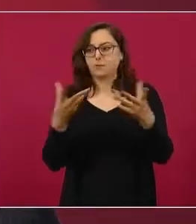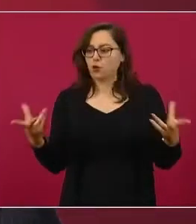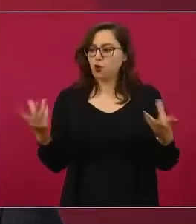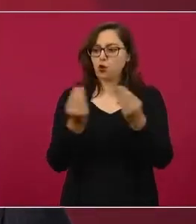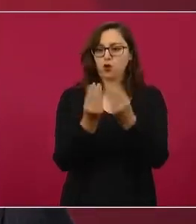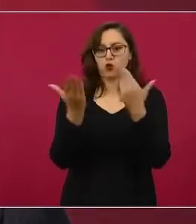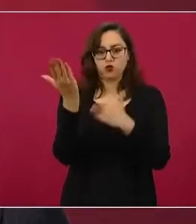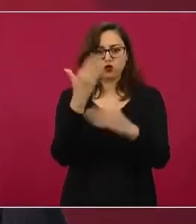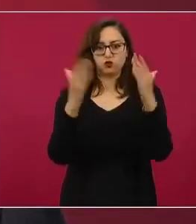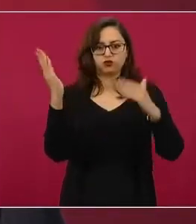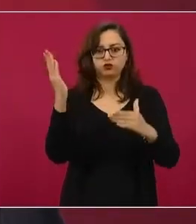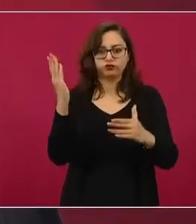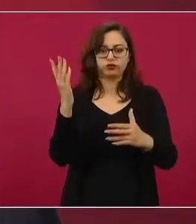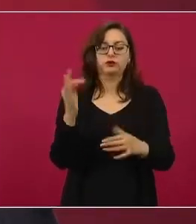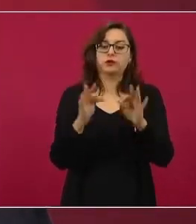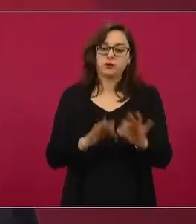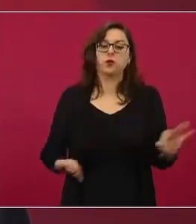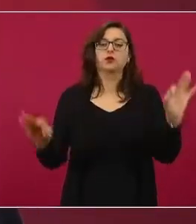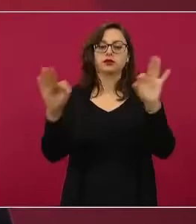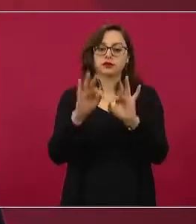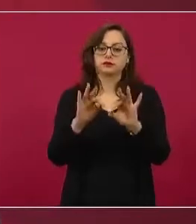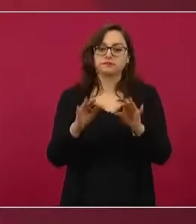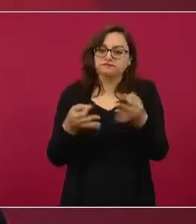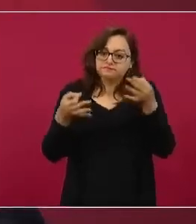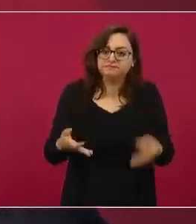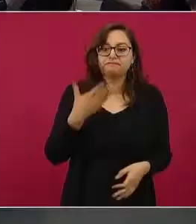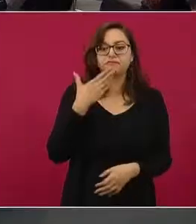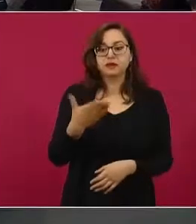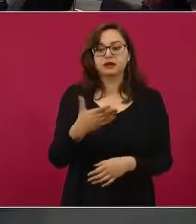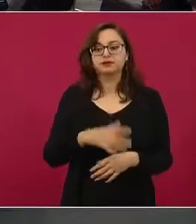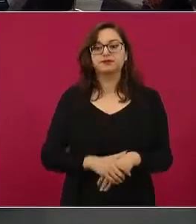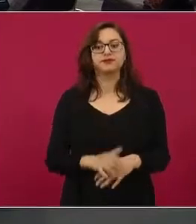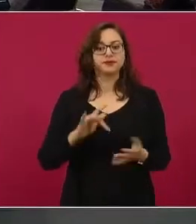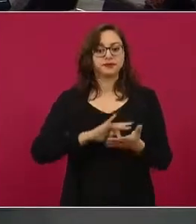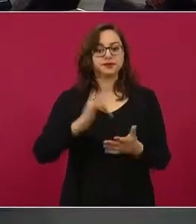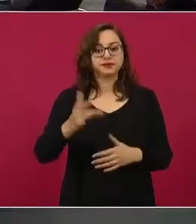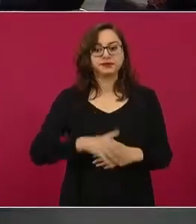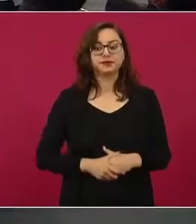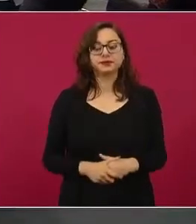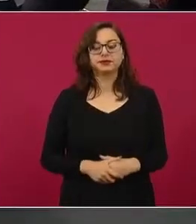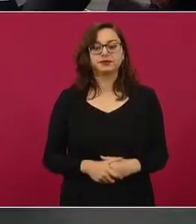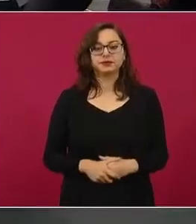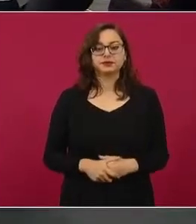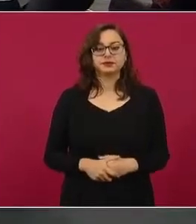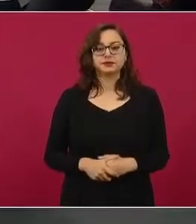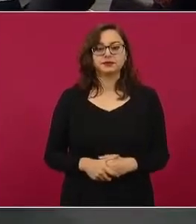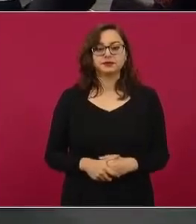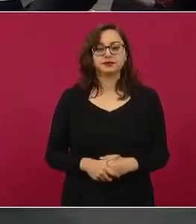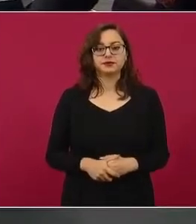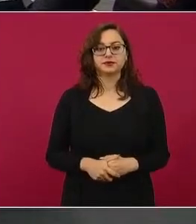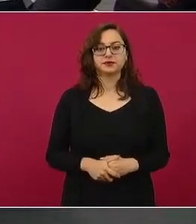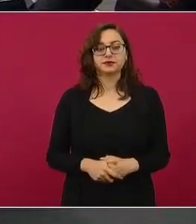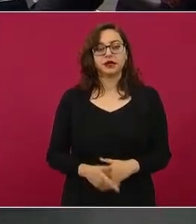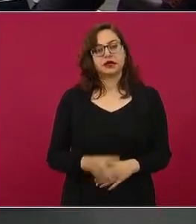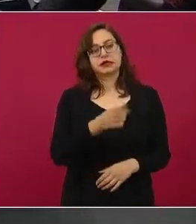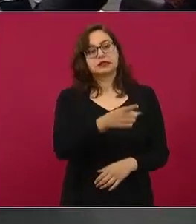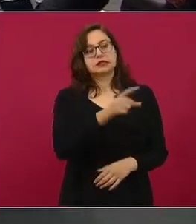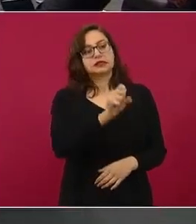juntos, juntas, haciendo las cosas correctamente. Gracias. Gracias, doctor. Al canciller, si me permite.